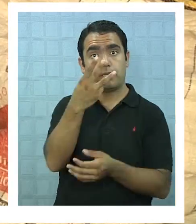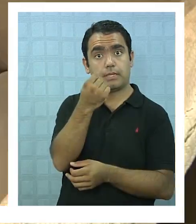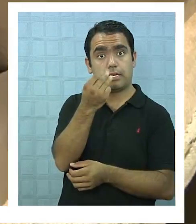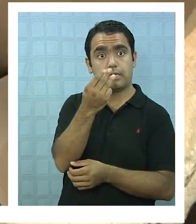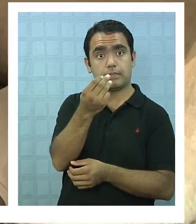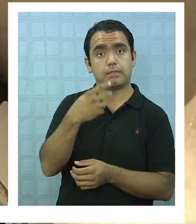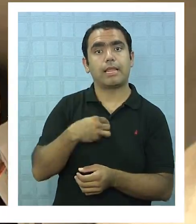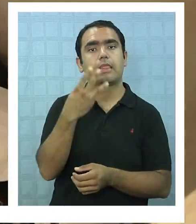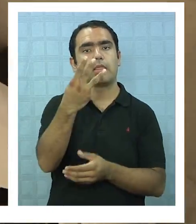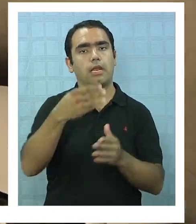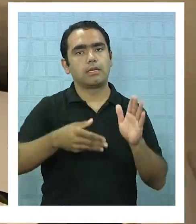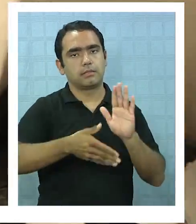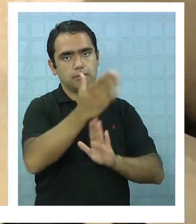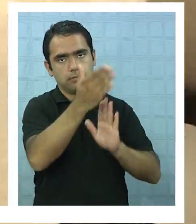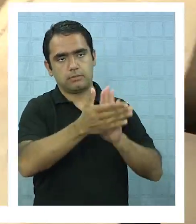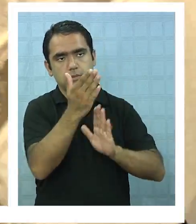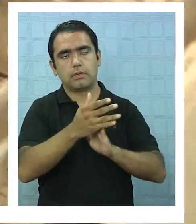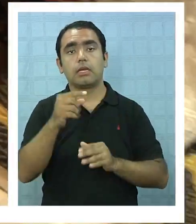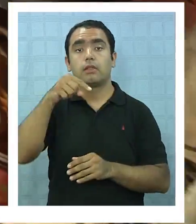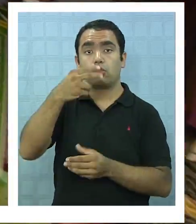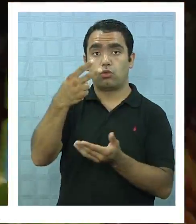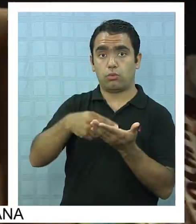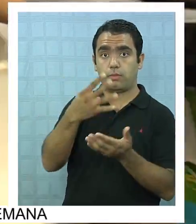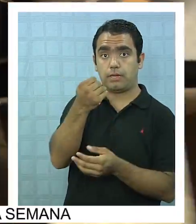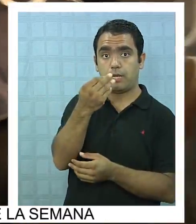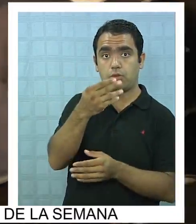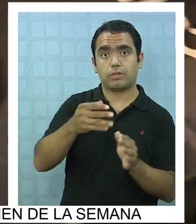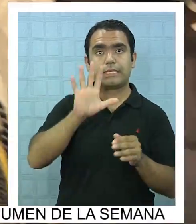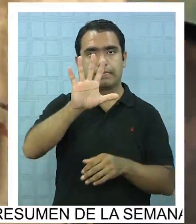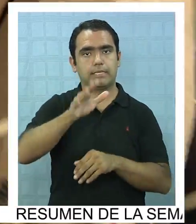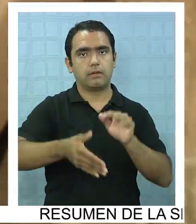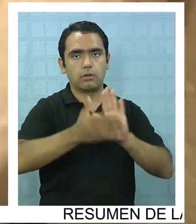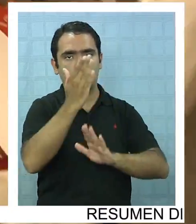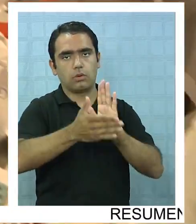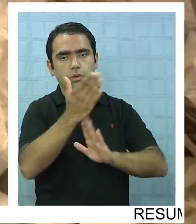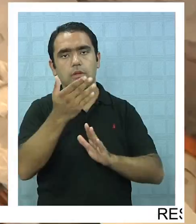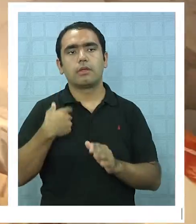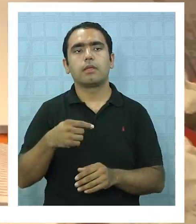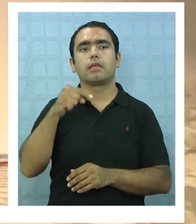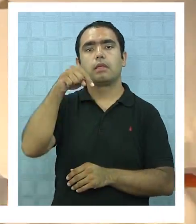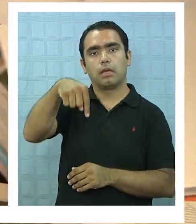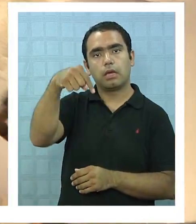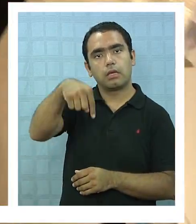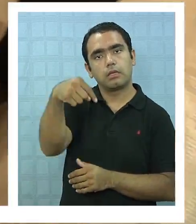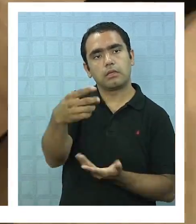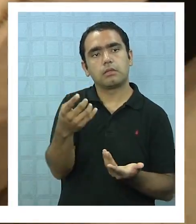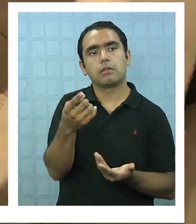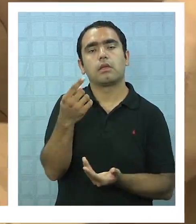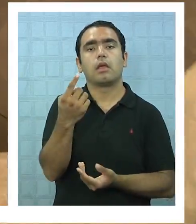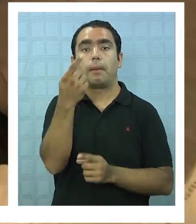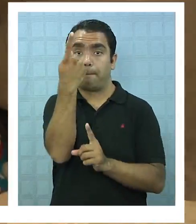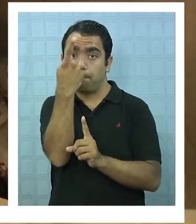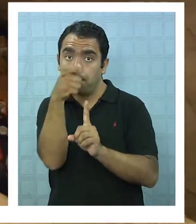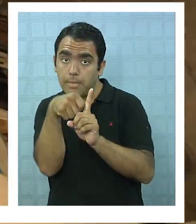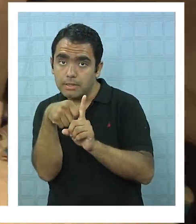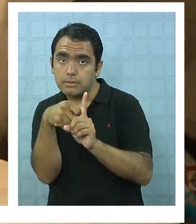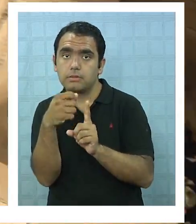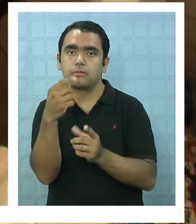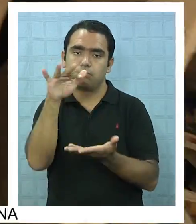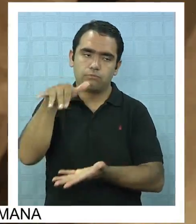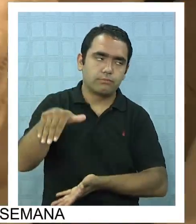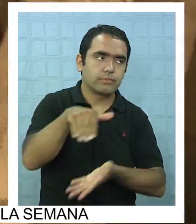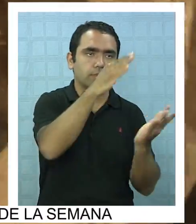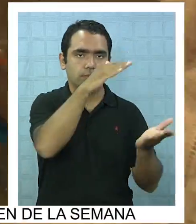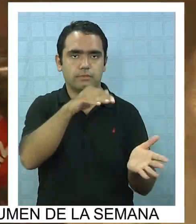envíos, el 2014 cinco y este año hasta el momento han realizado un envío mensual. El reciclaje es la